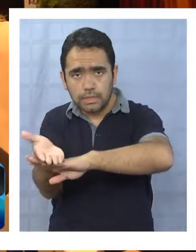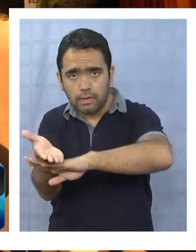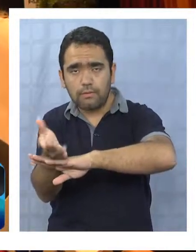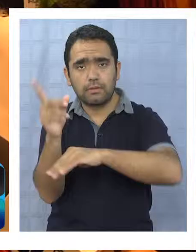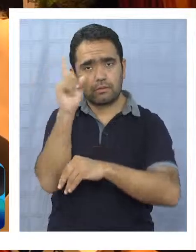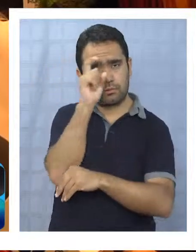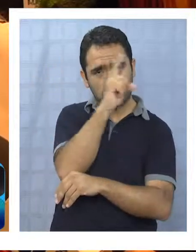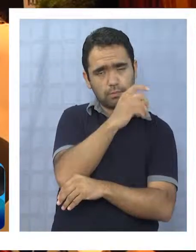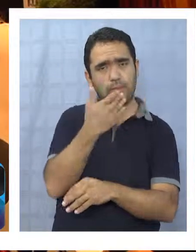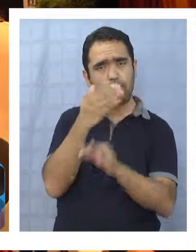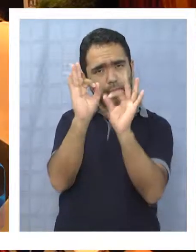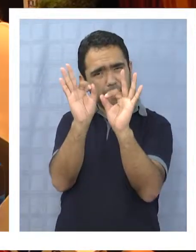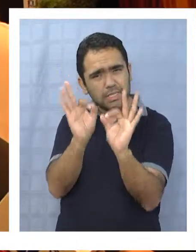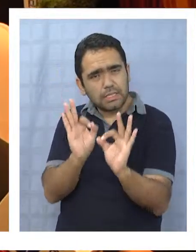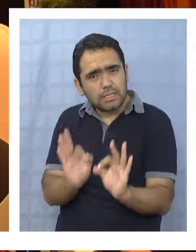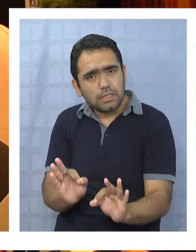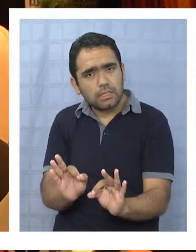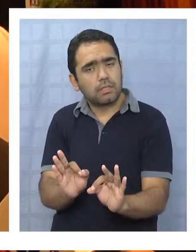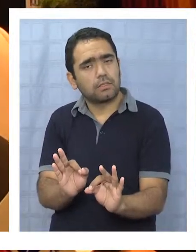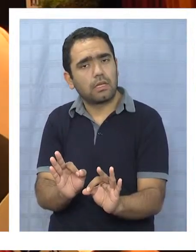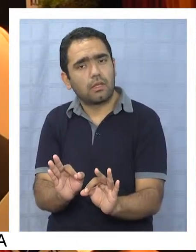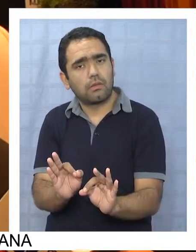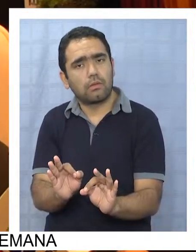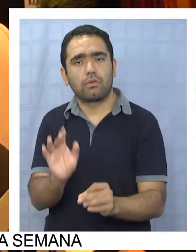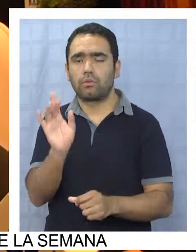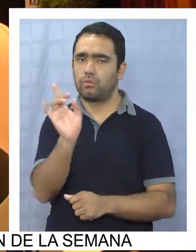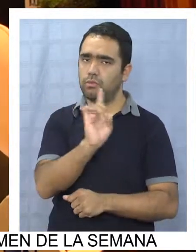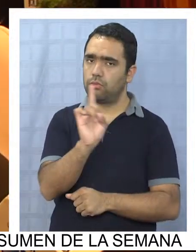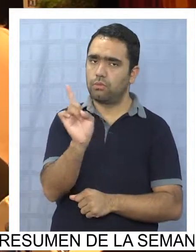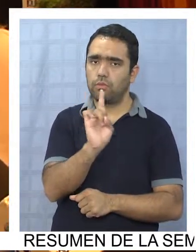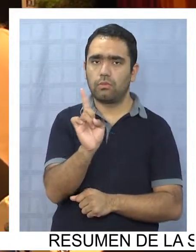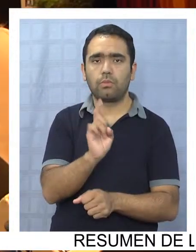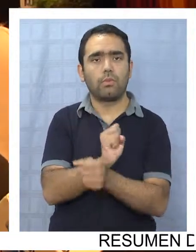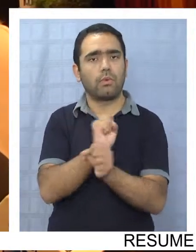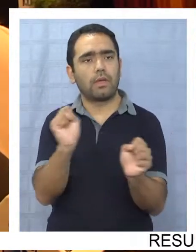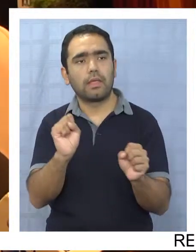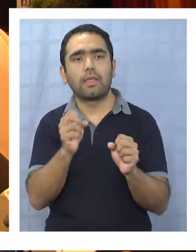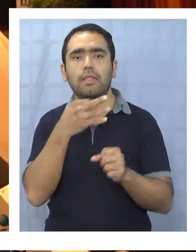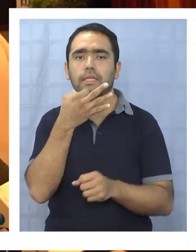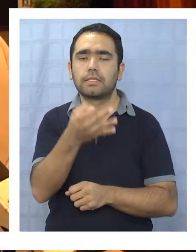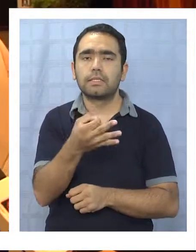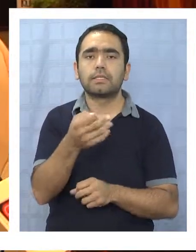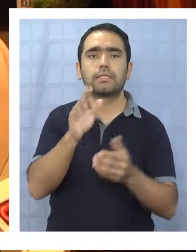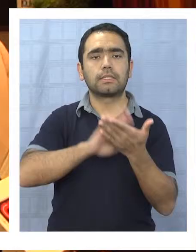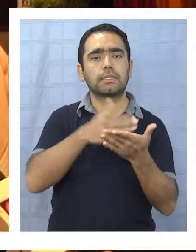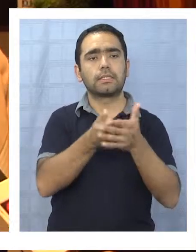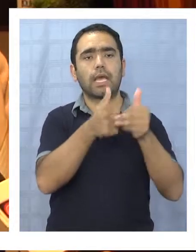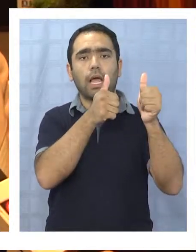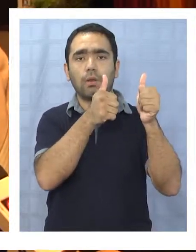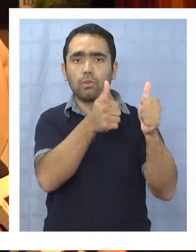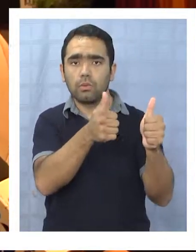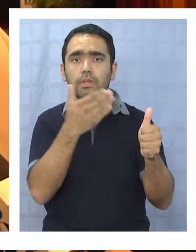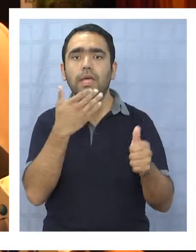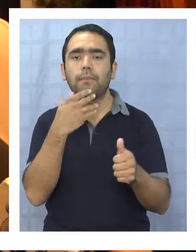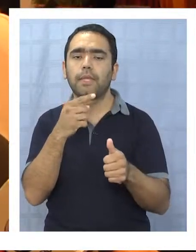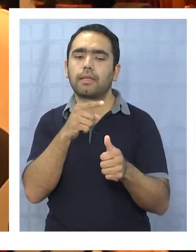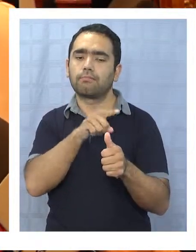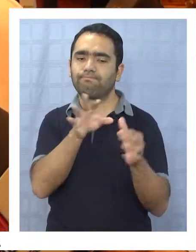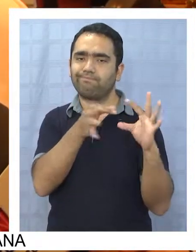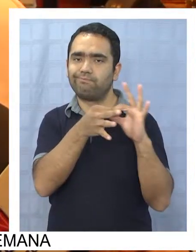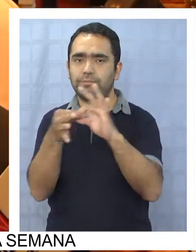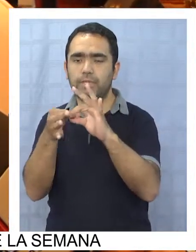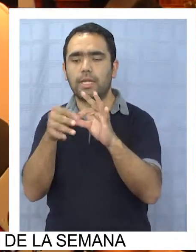servicios más complejos y especializados del sistema de salud. Hoy día no es posible hablar de salud sin hablar de la